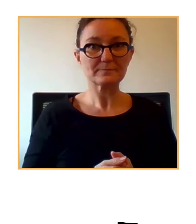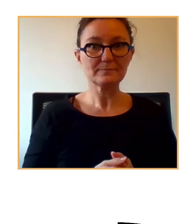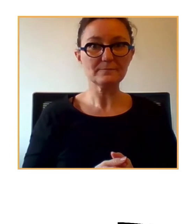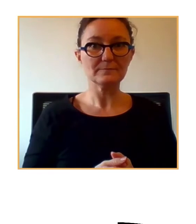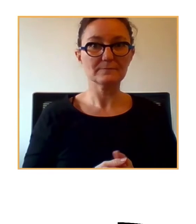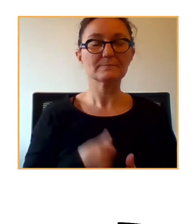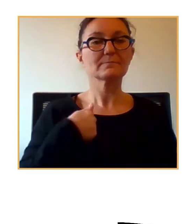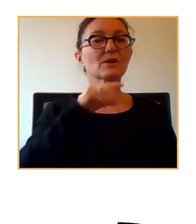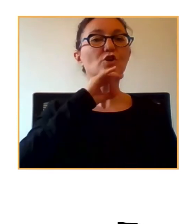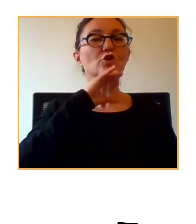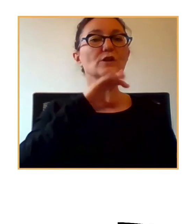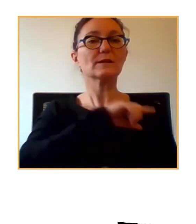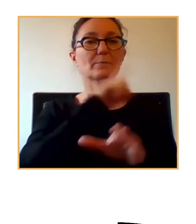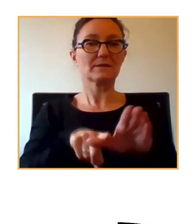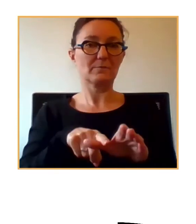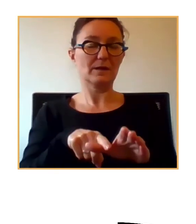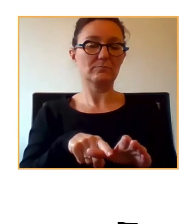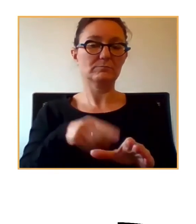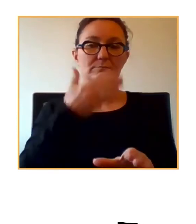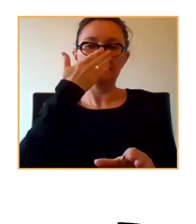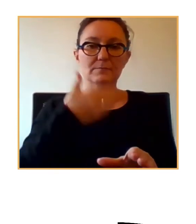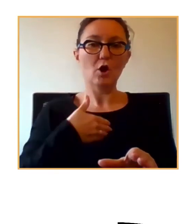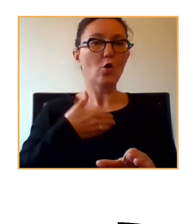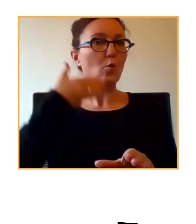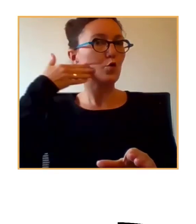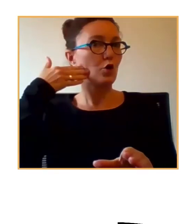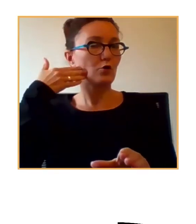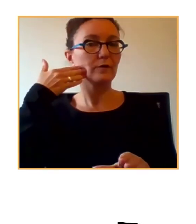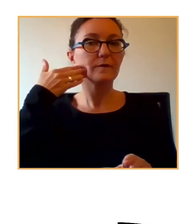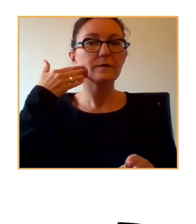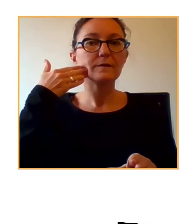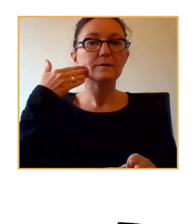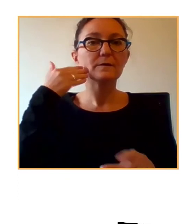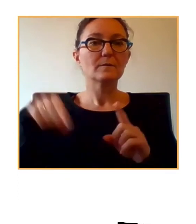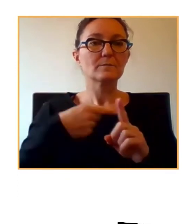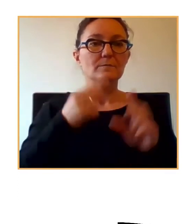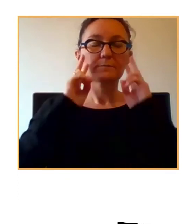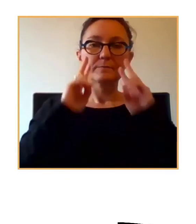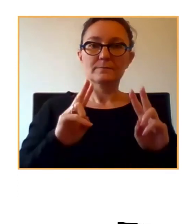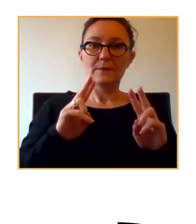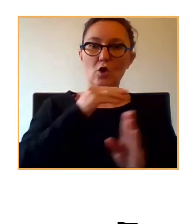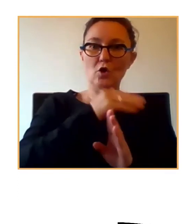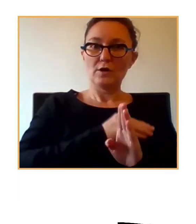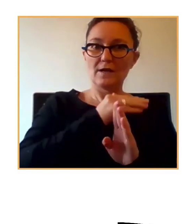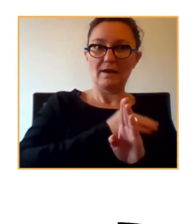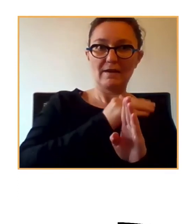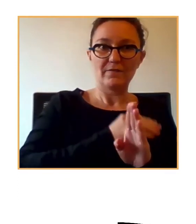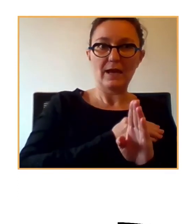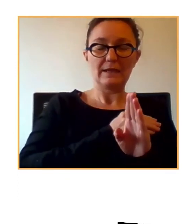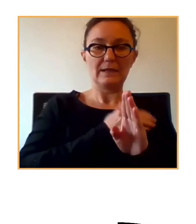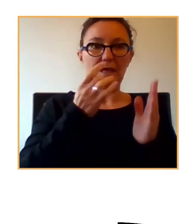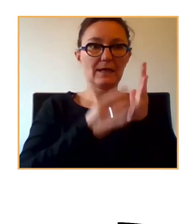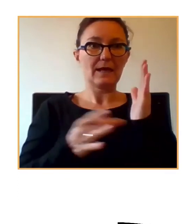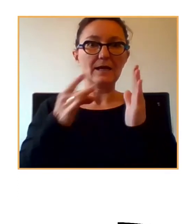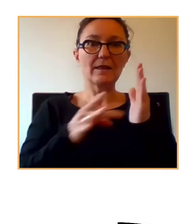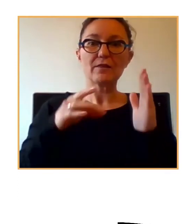contenta de participar aquí, es un honor. Y además, viendo el nivel de calidad, de profundización con